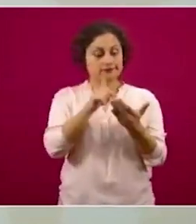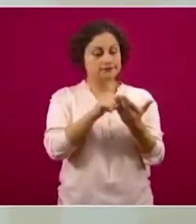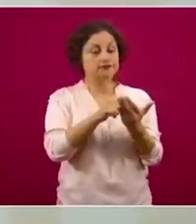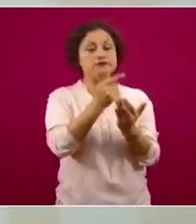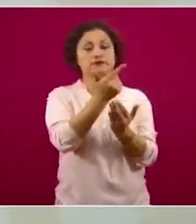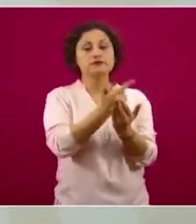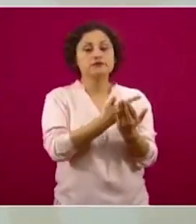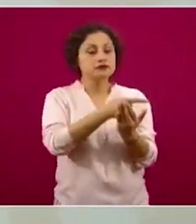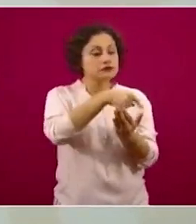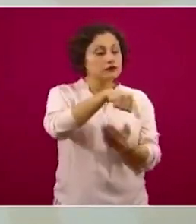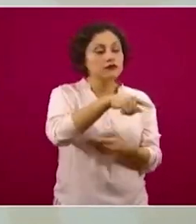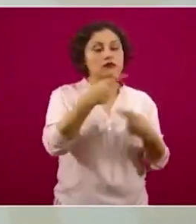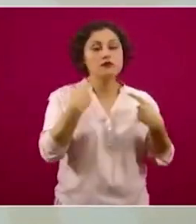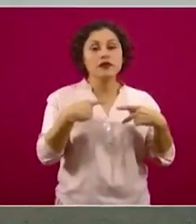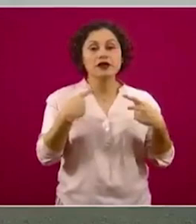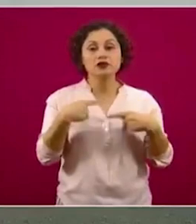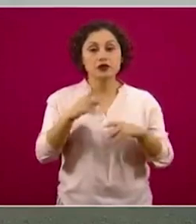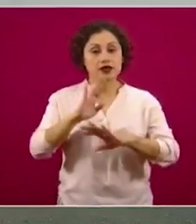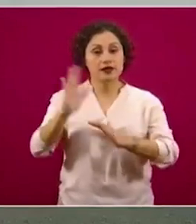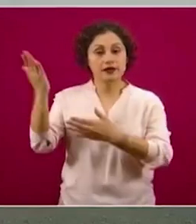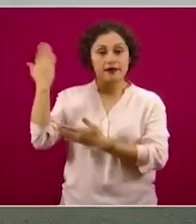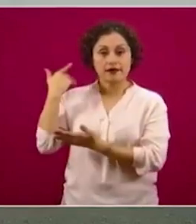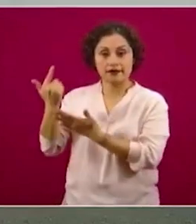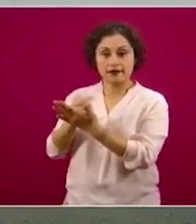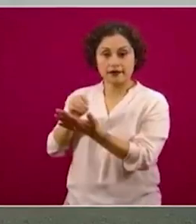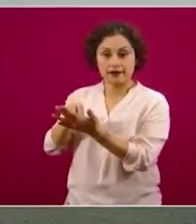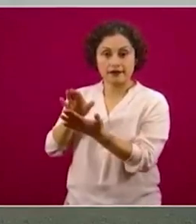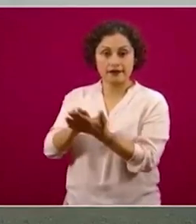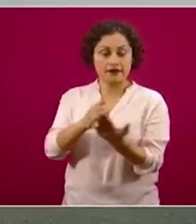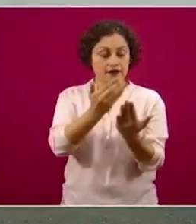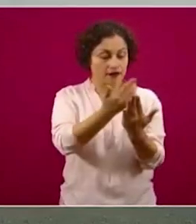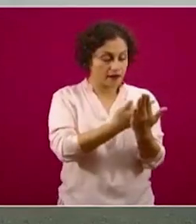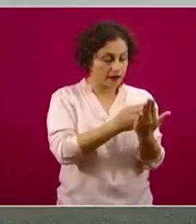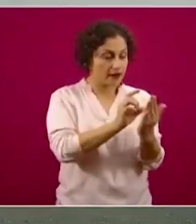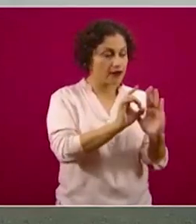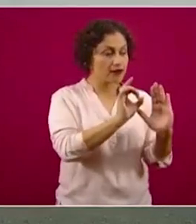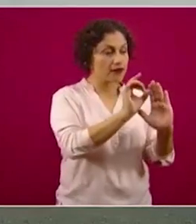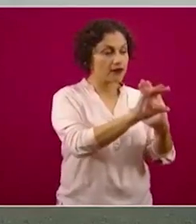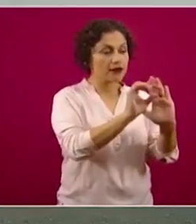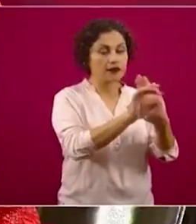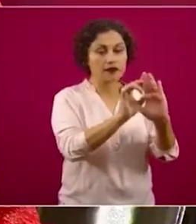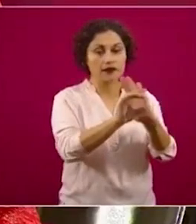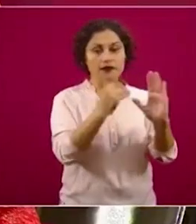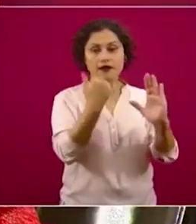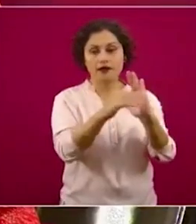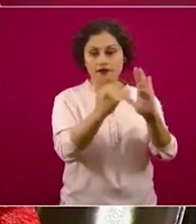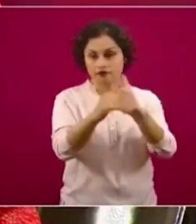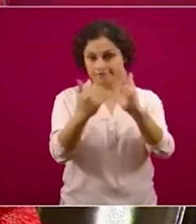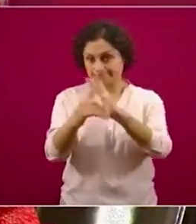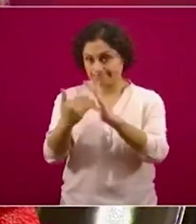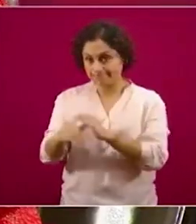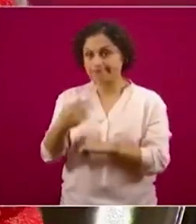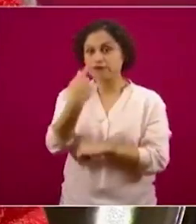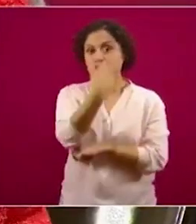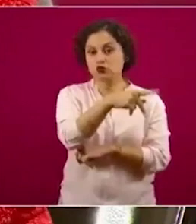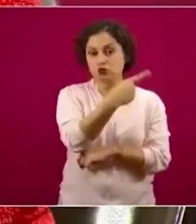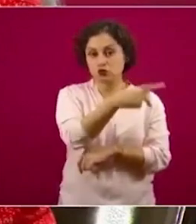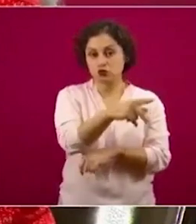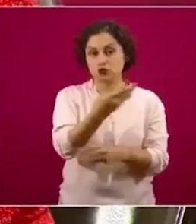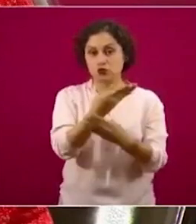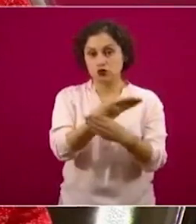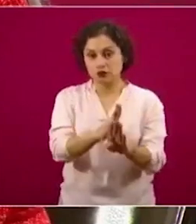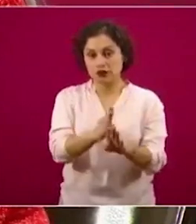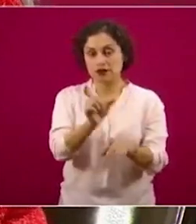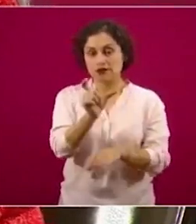abrieron estos bancos y estará disponible ya en esas cuentas bancarias. Pero a pesar de que el dinero esté